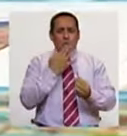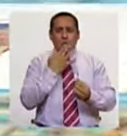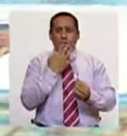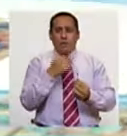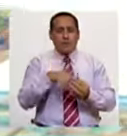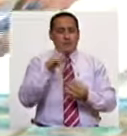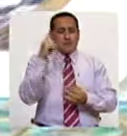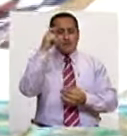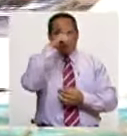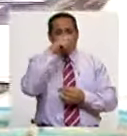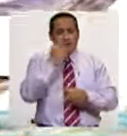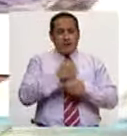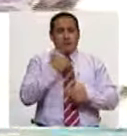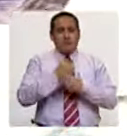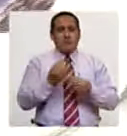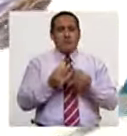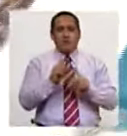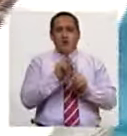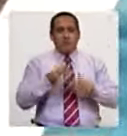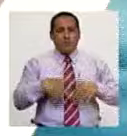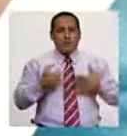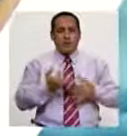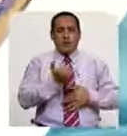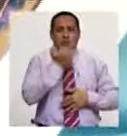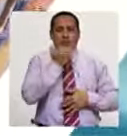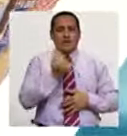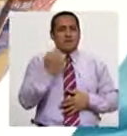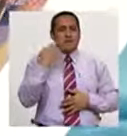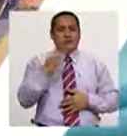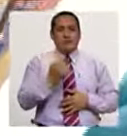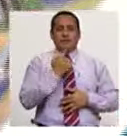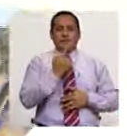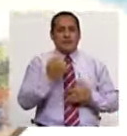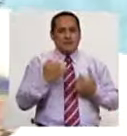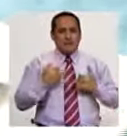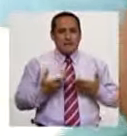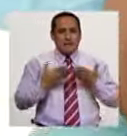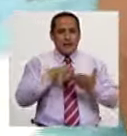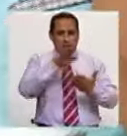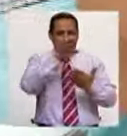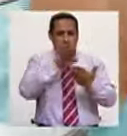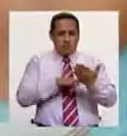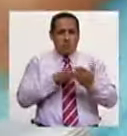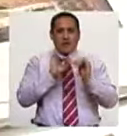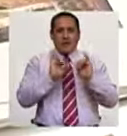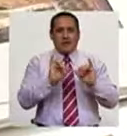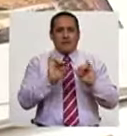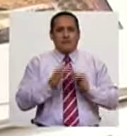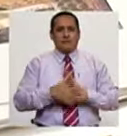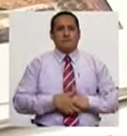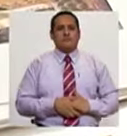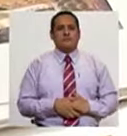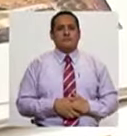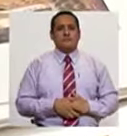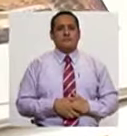el arte más difícil, porque uno no puede equivocarse. Uno tiene que poner el trazo y ahí queda.